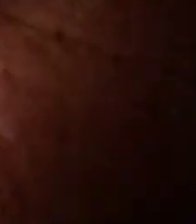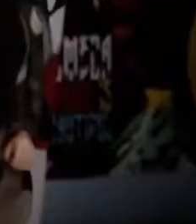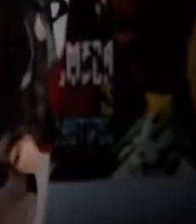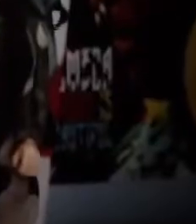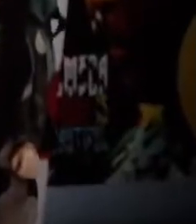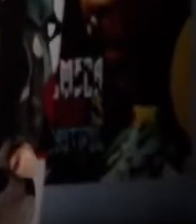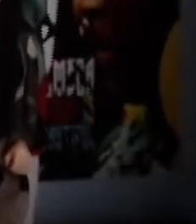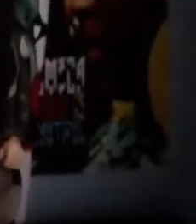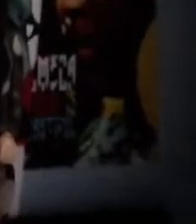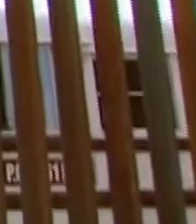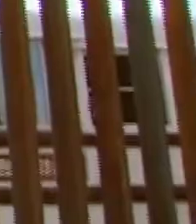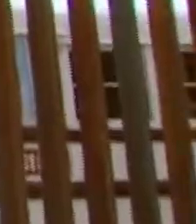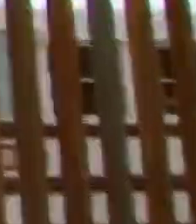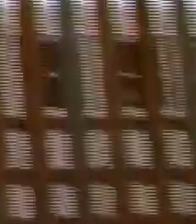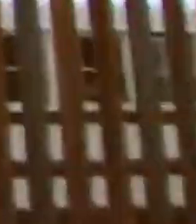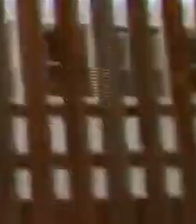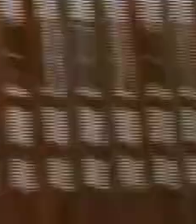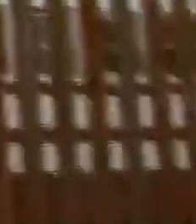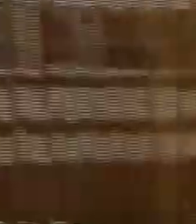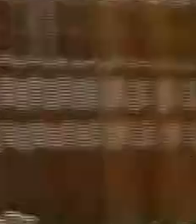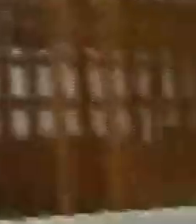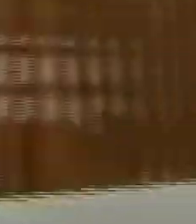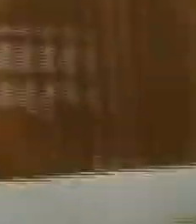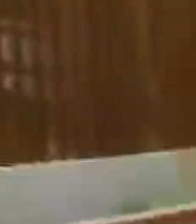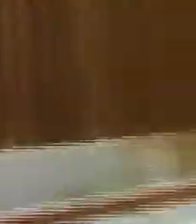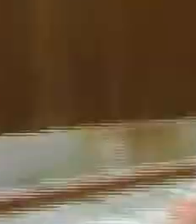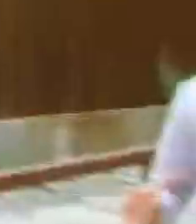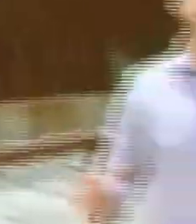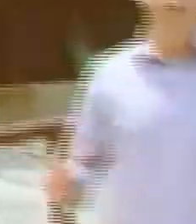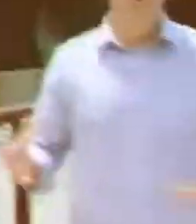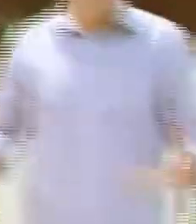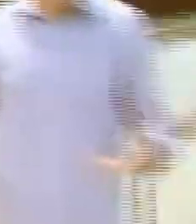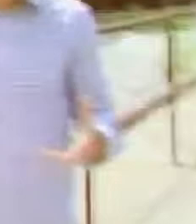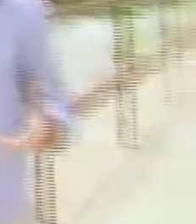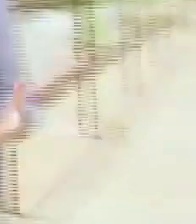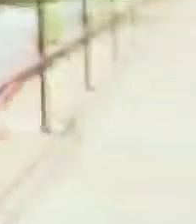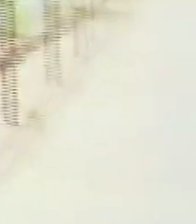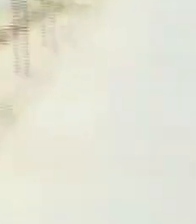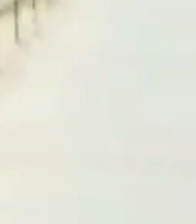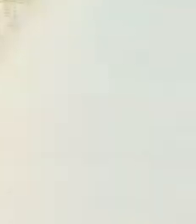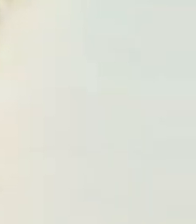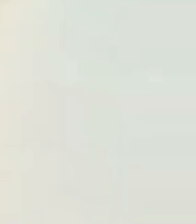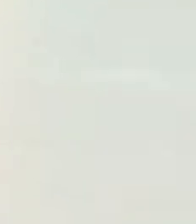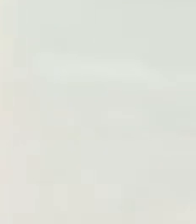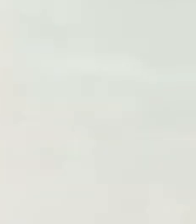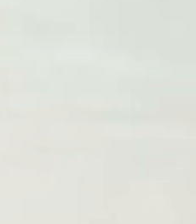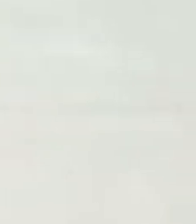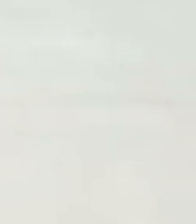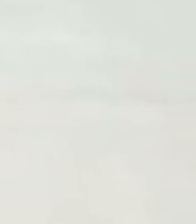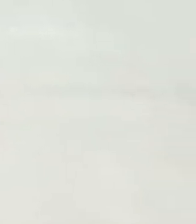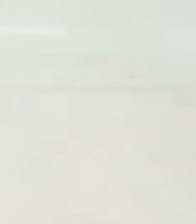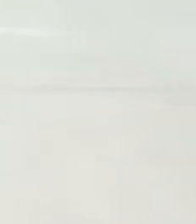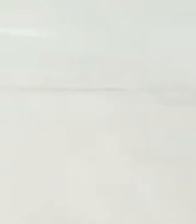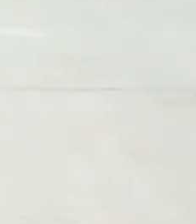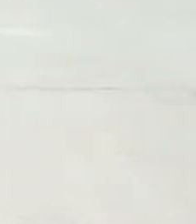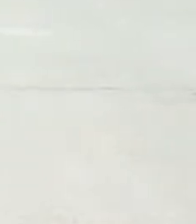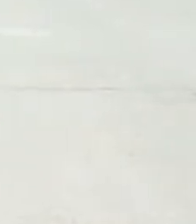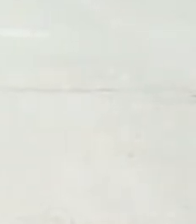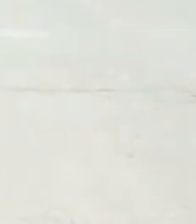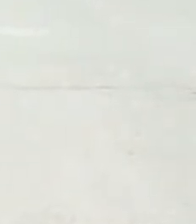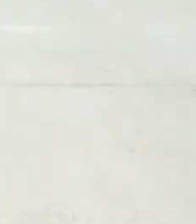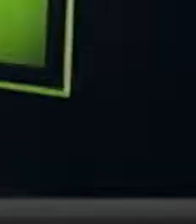una vida mejor. Esta es la enorme verja fronteriza que actualmente separa Estados Unidos